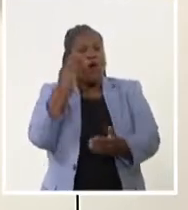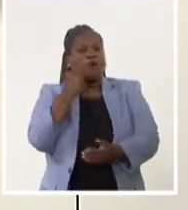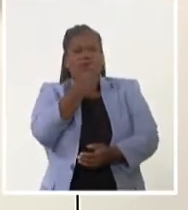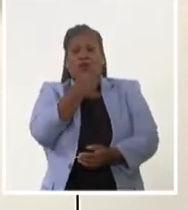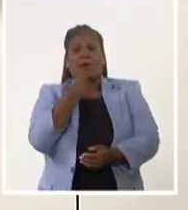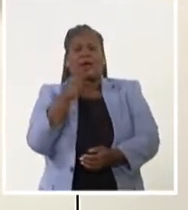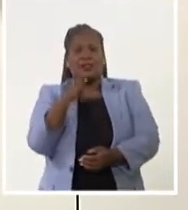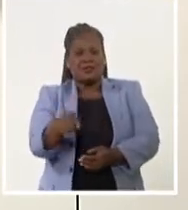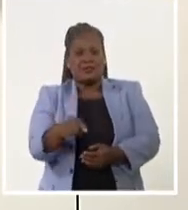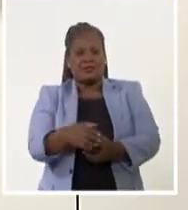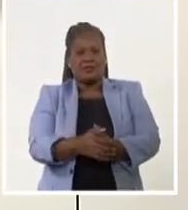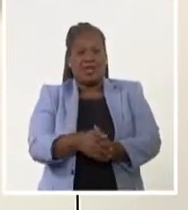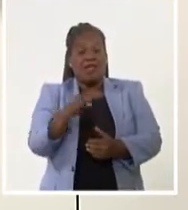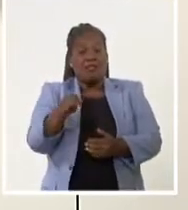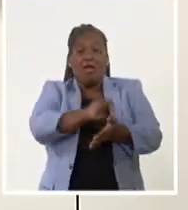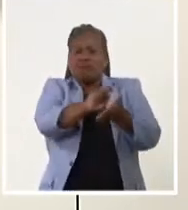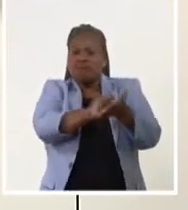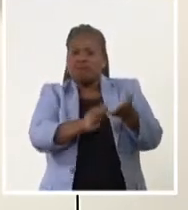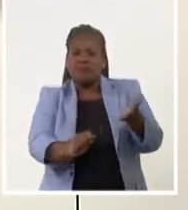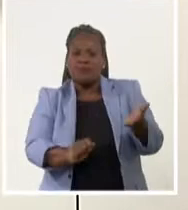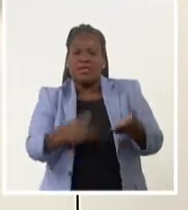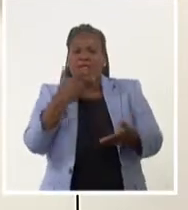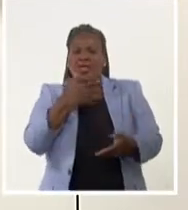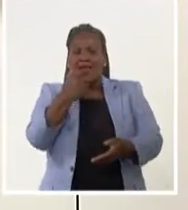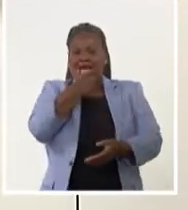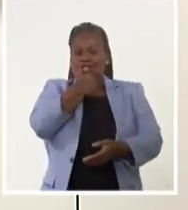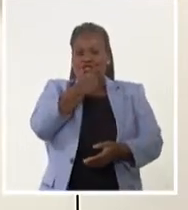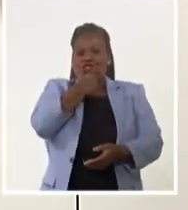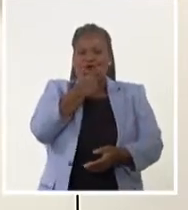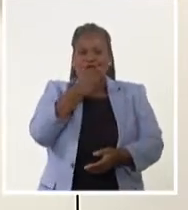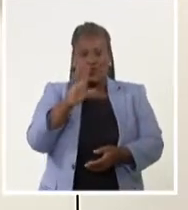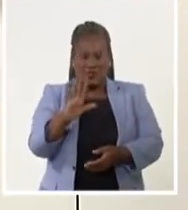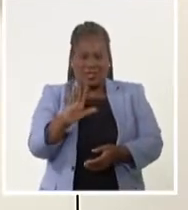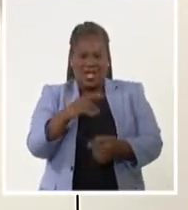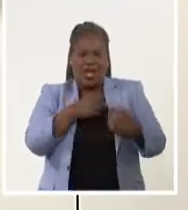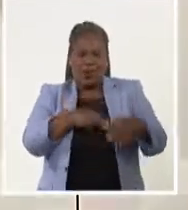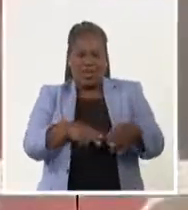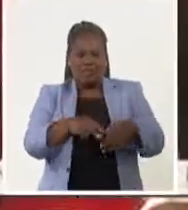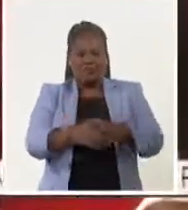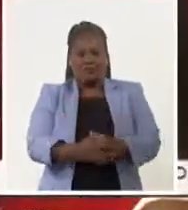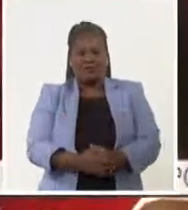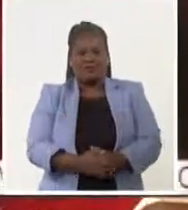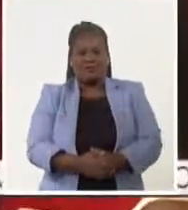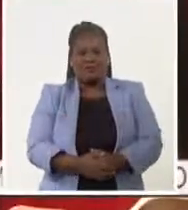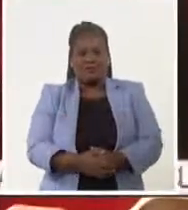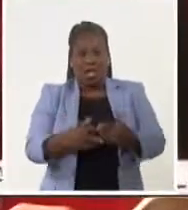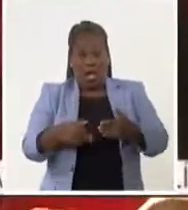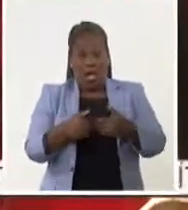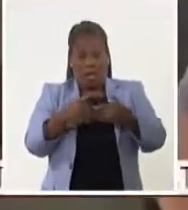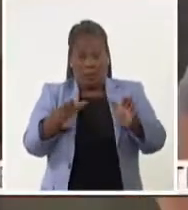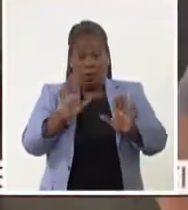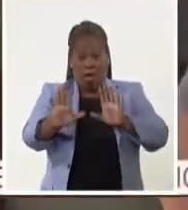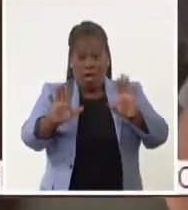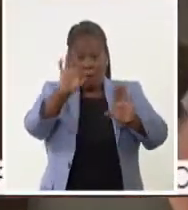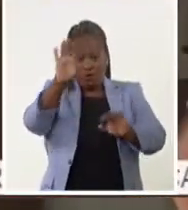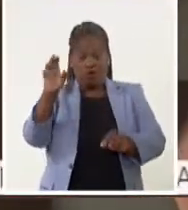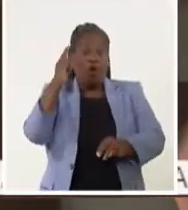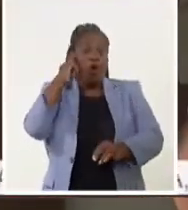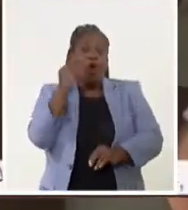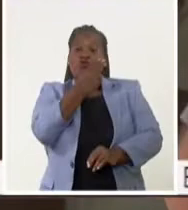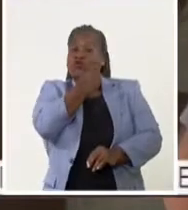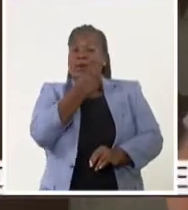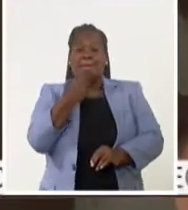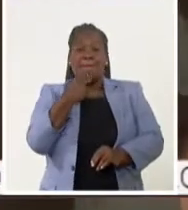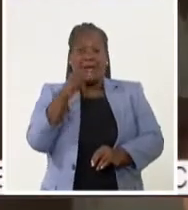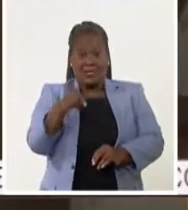de Cuba, Antonio Guerrero. A la jornada se sumaron iniciativas de la juventud cubana. La apertura de la exposición José Martí del